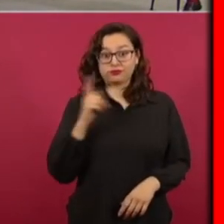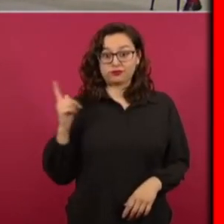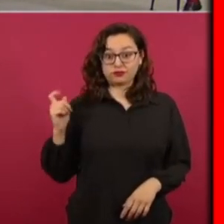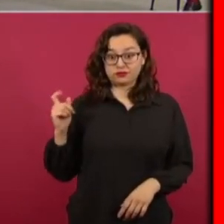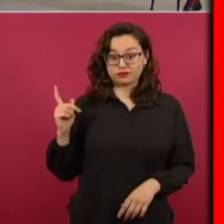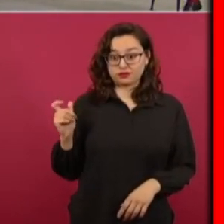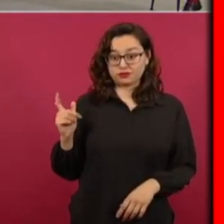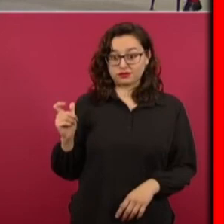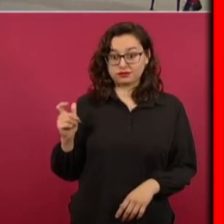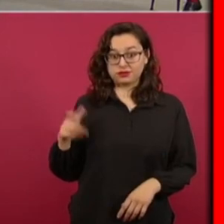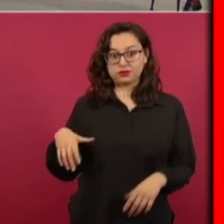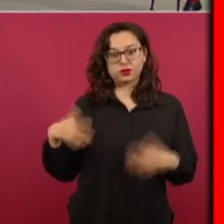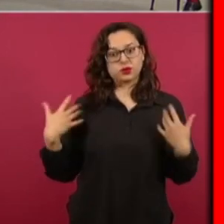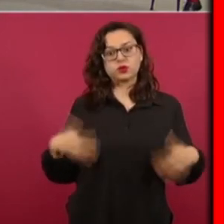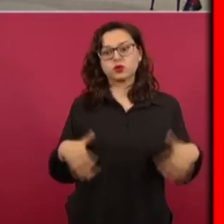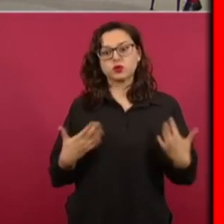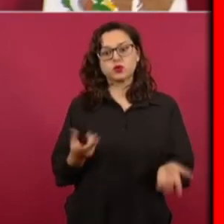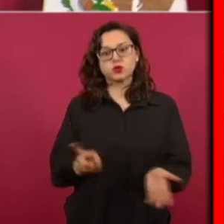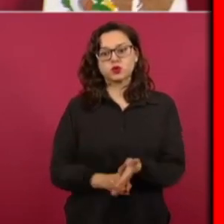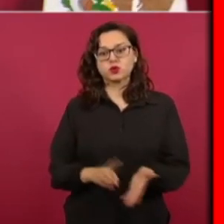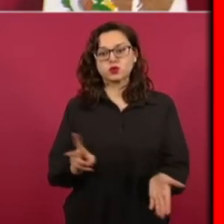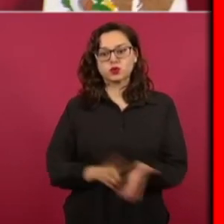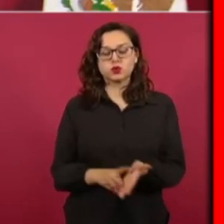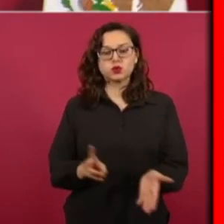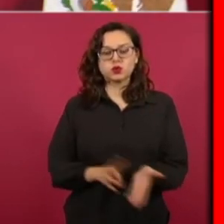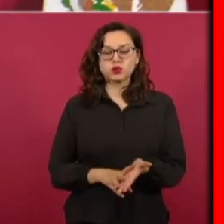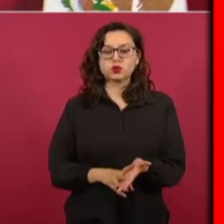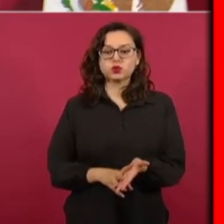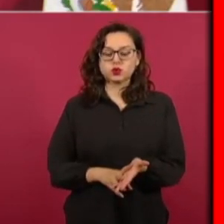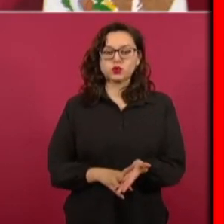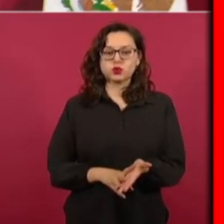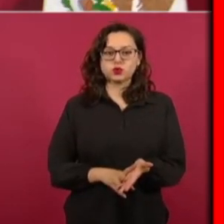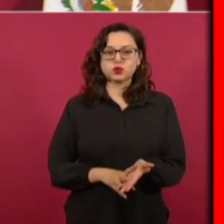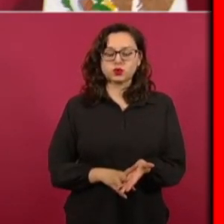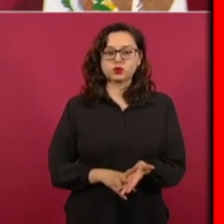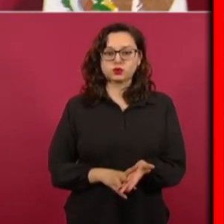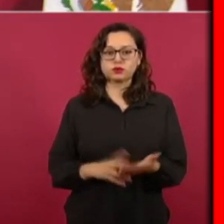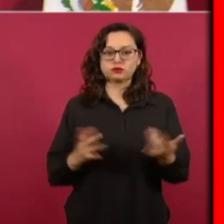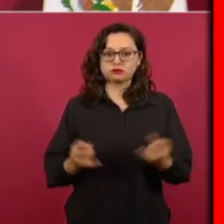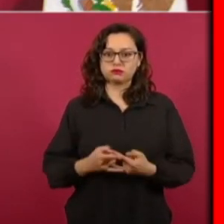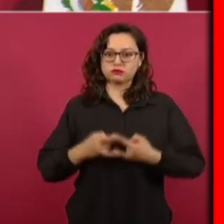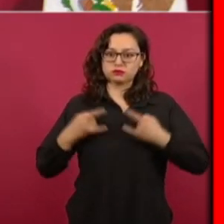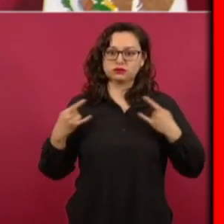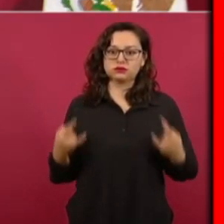es una joya que tiene que ver con la historia